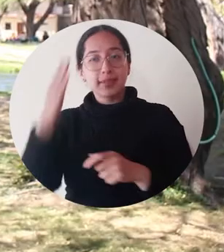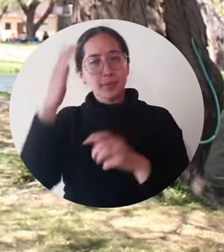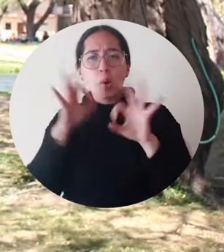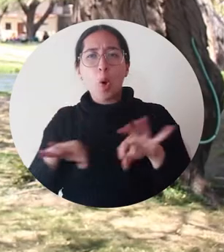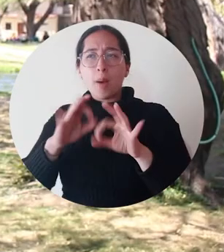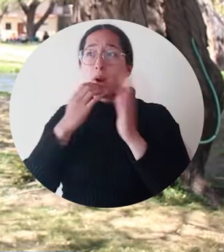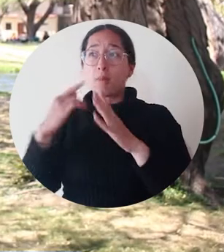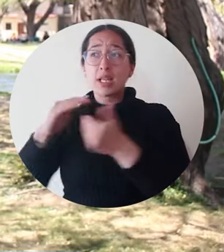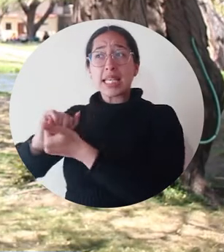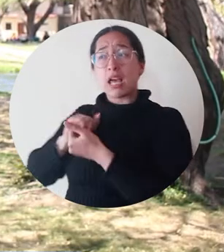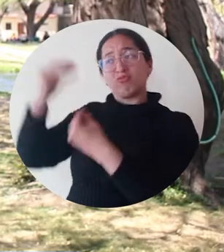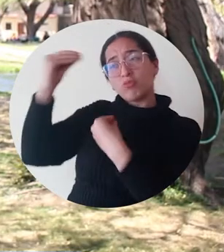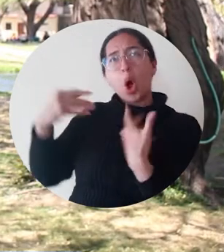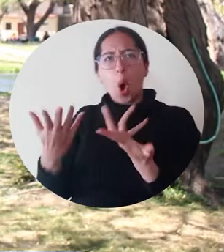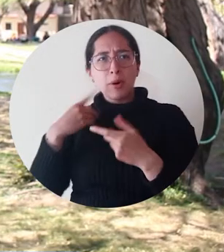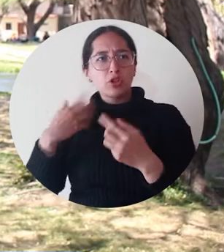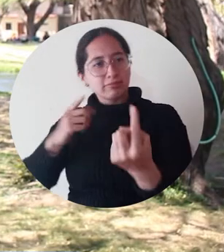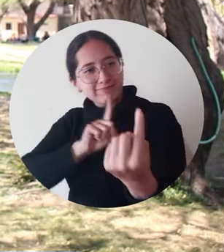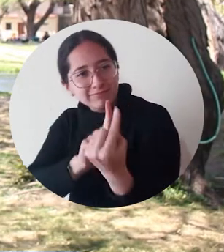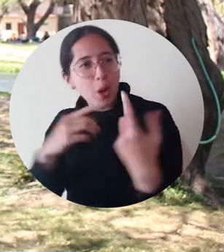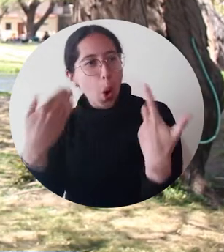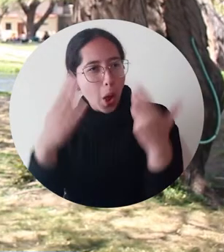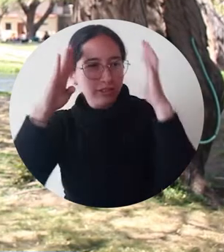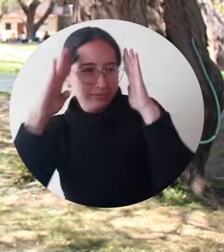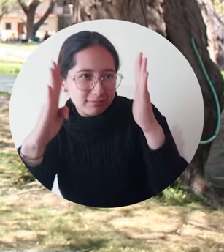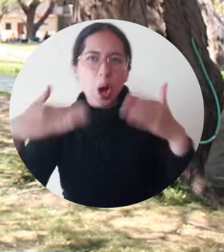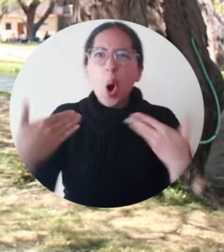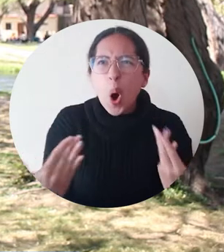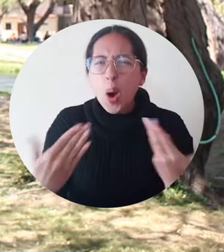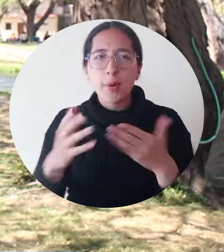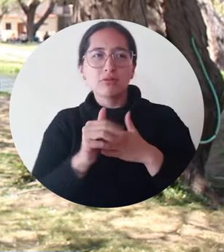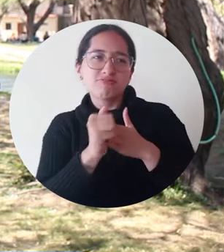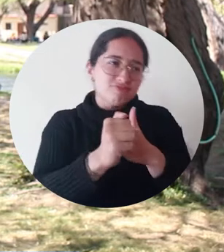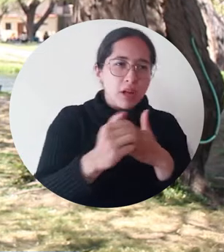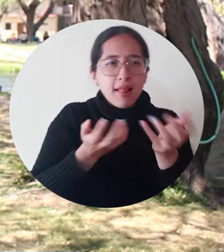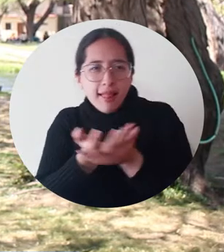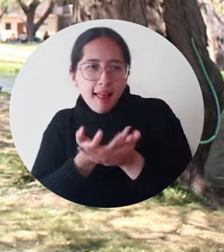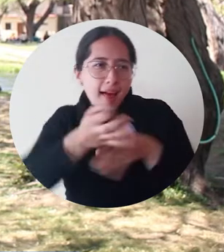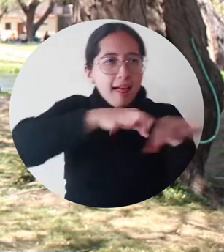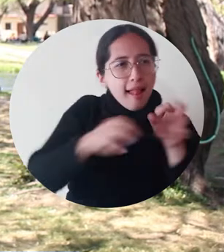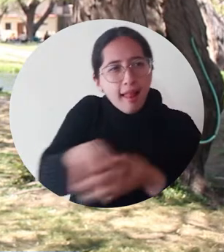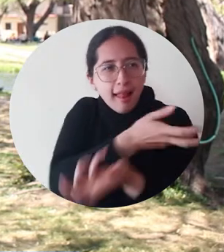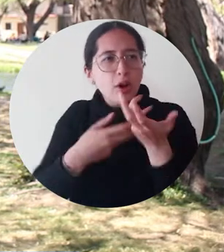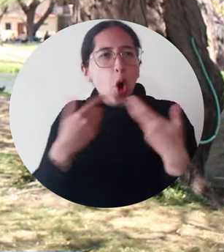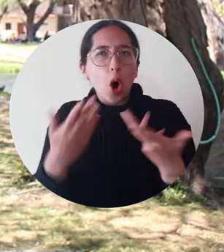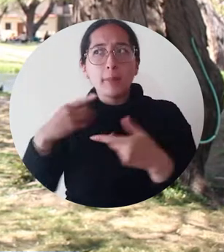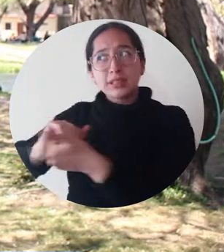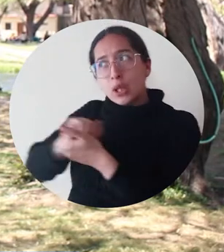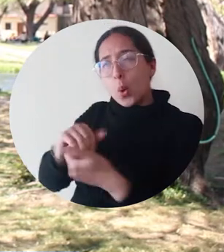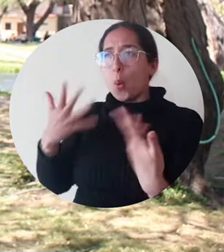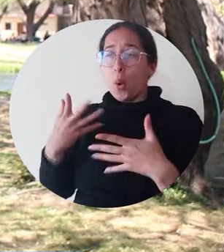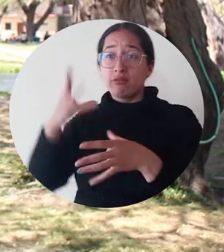Saber cómo preguntar a las personas, cómo acercarme a las personas, adquirir competencias de escucha, de empatía,